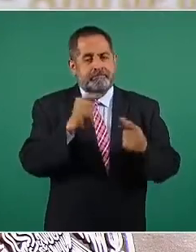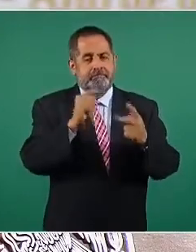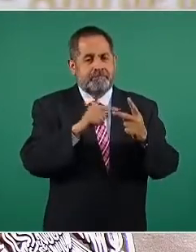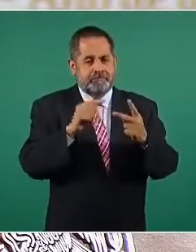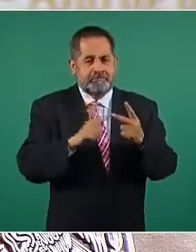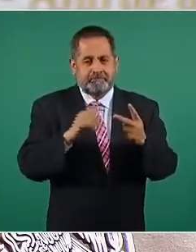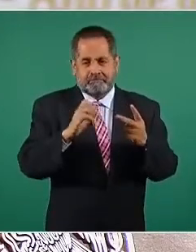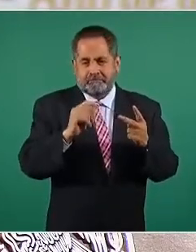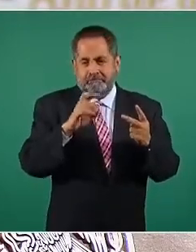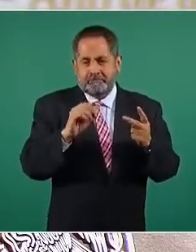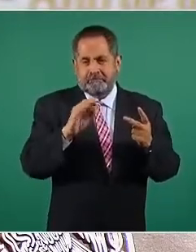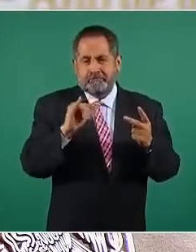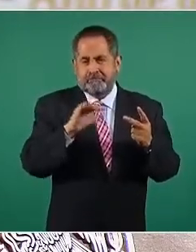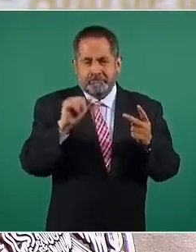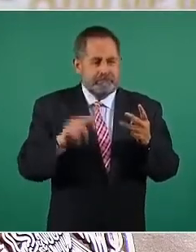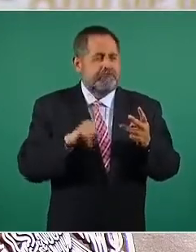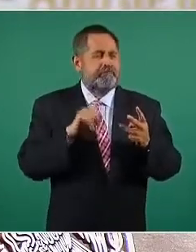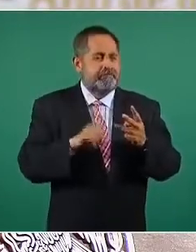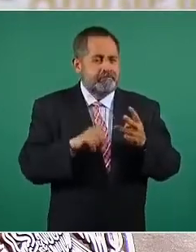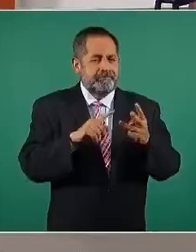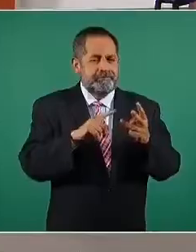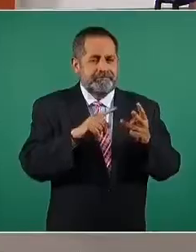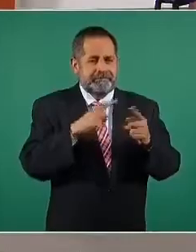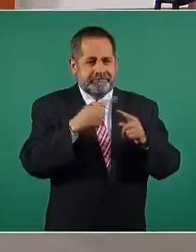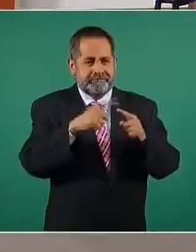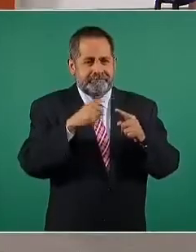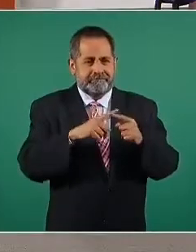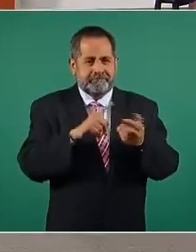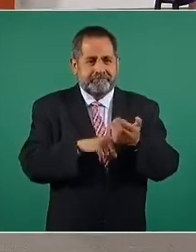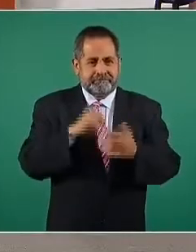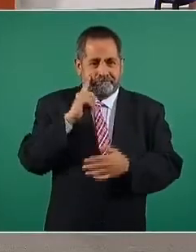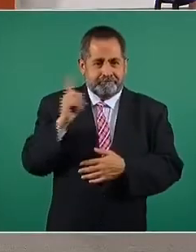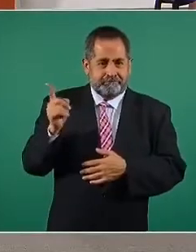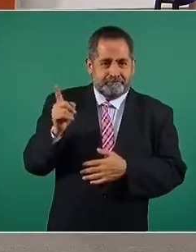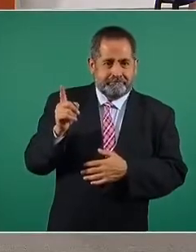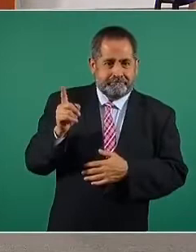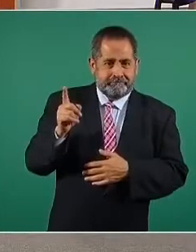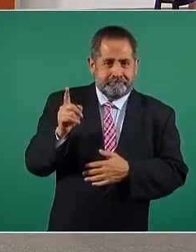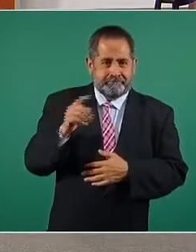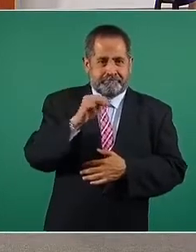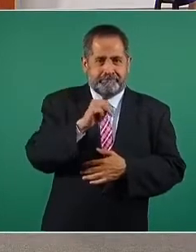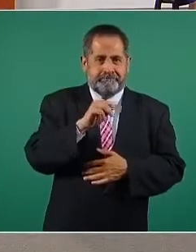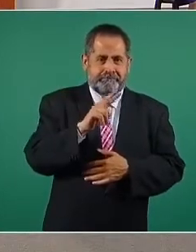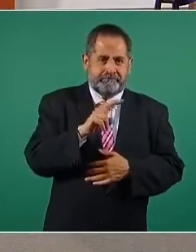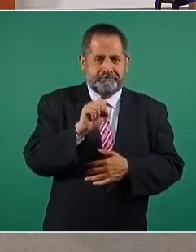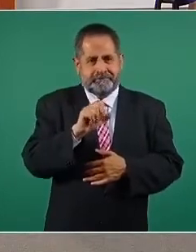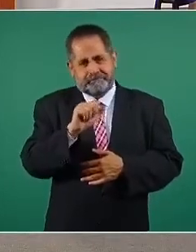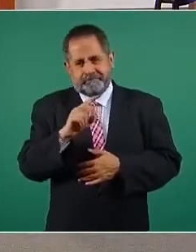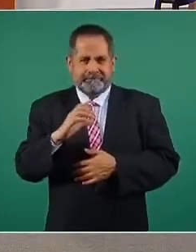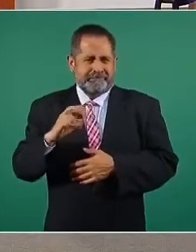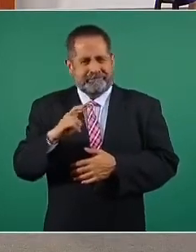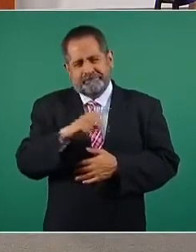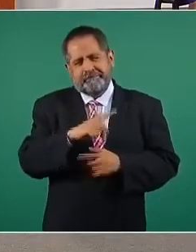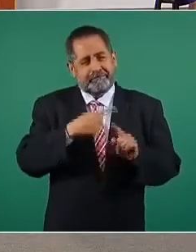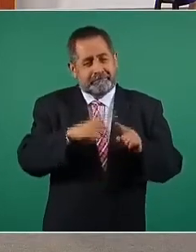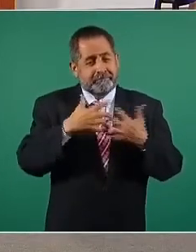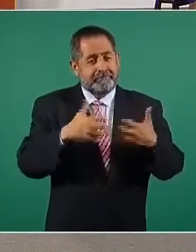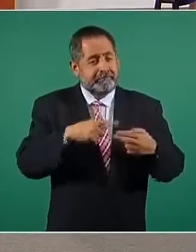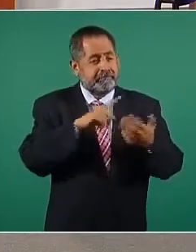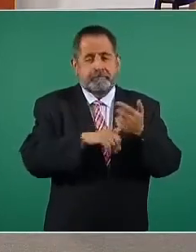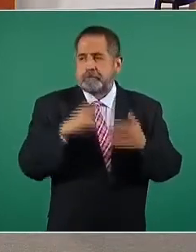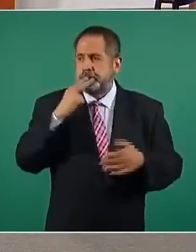Bajío, Artículos Textiles y Equipo de Accesorios, MBSADCB, se encuentran entre otras empresas que fueron